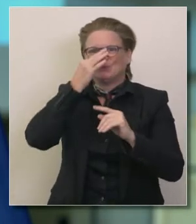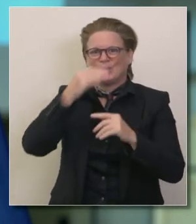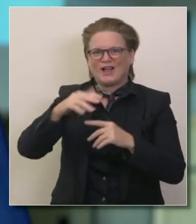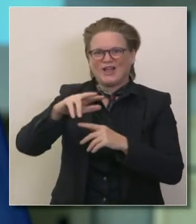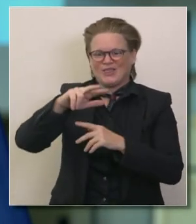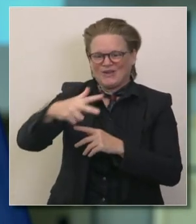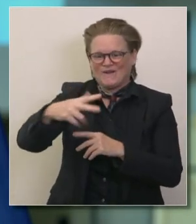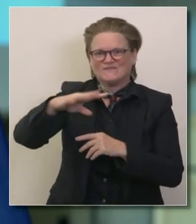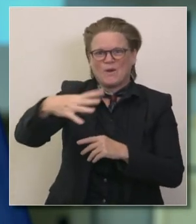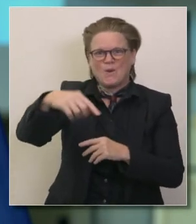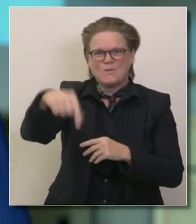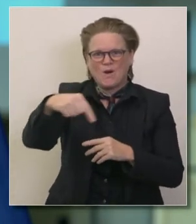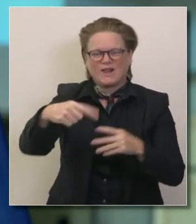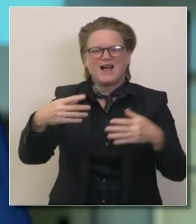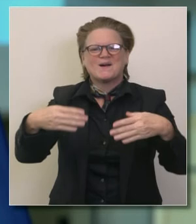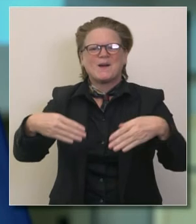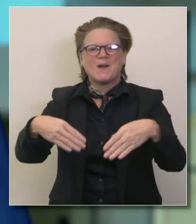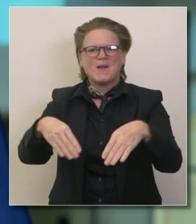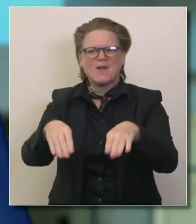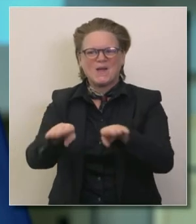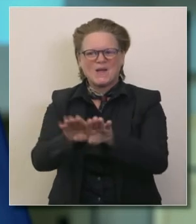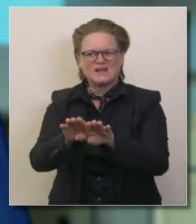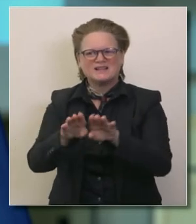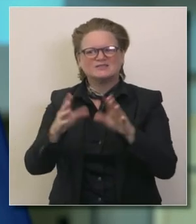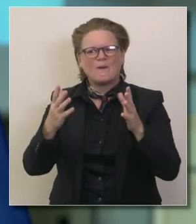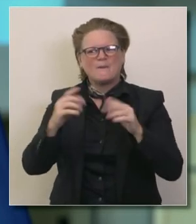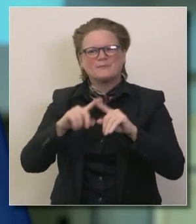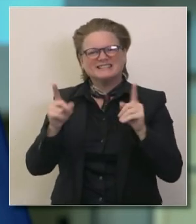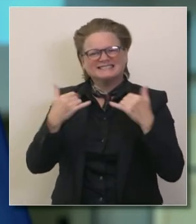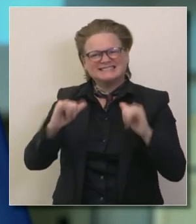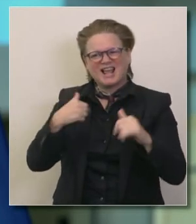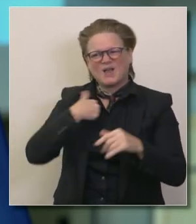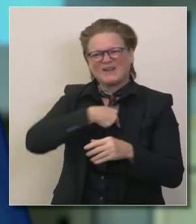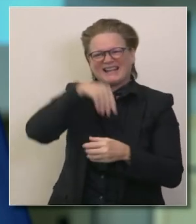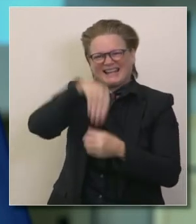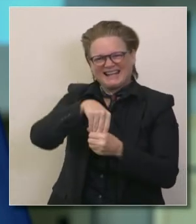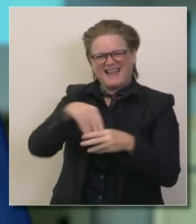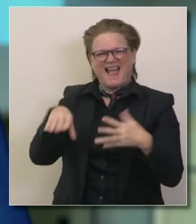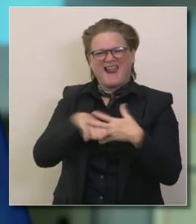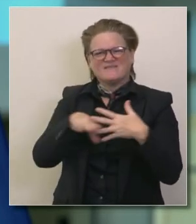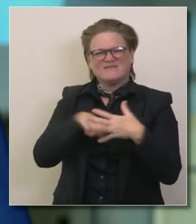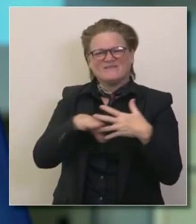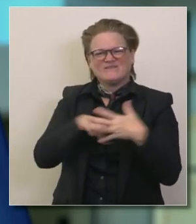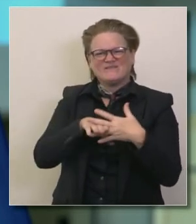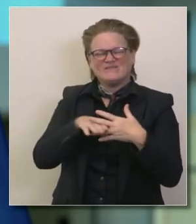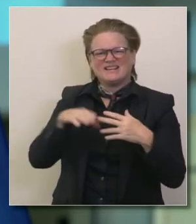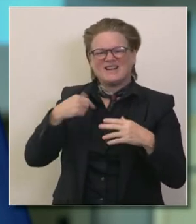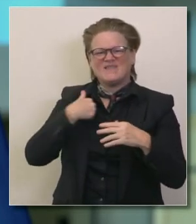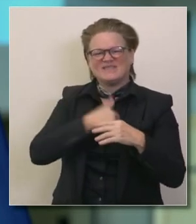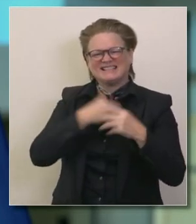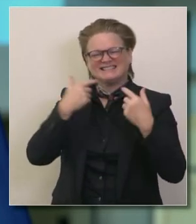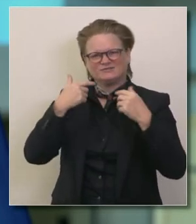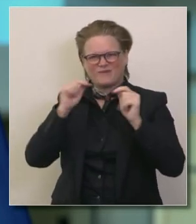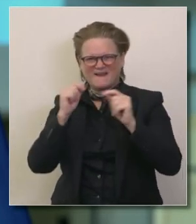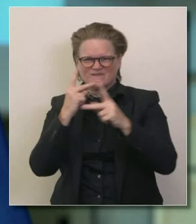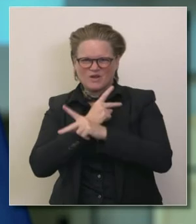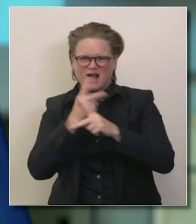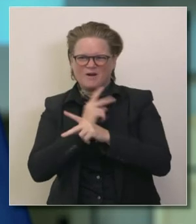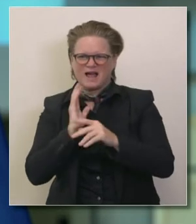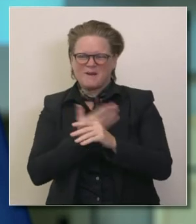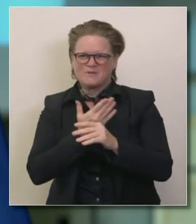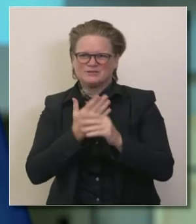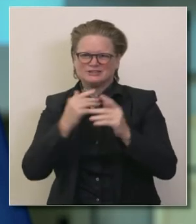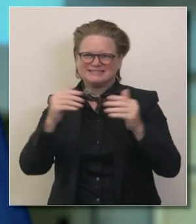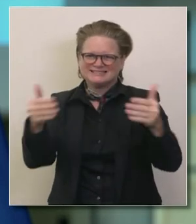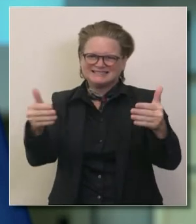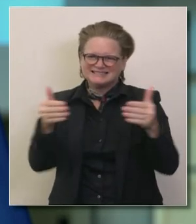vacunas para compartir los esfuerzos de hoy día para reducir la transmisión y tomar otra serie de dificultades como